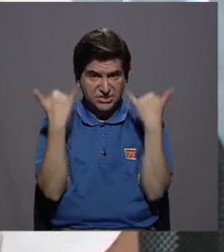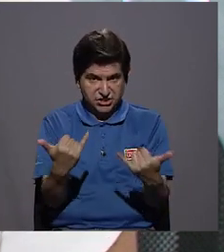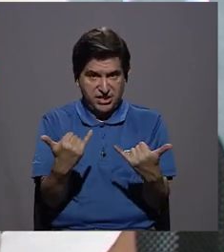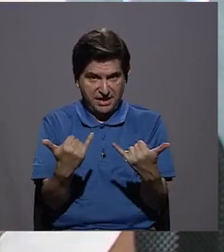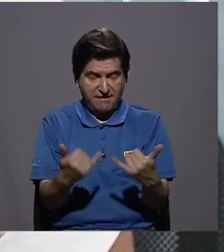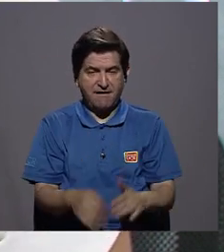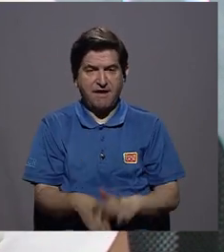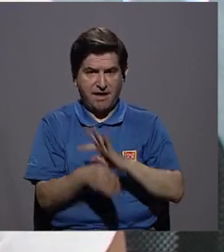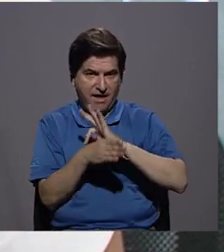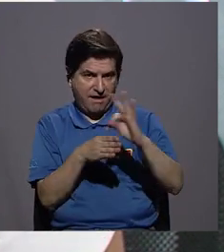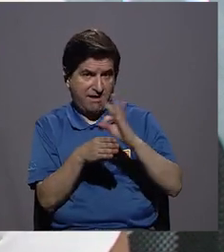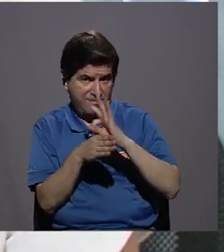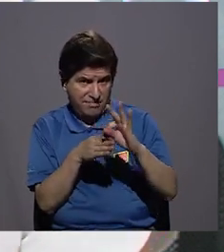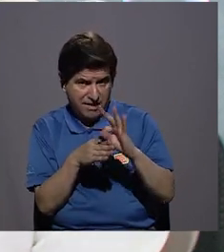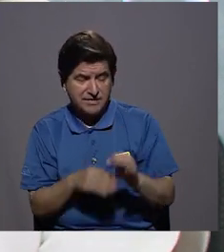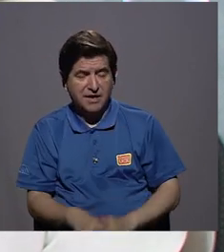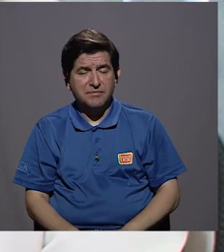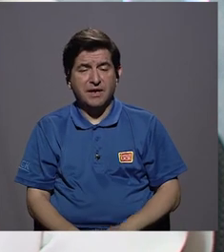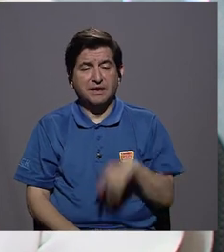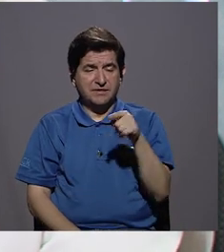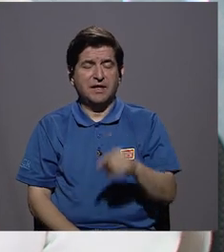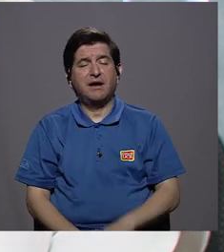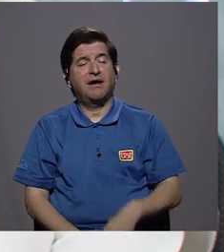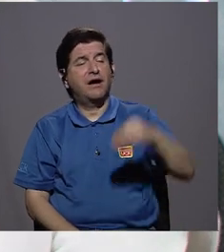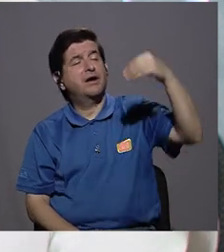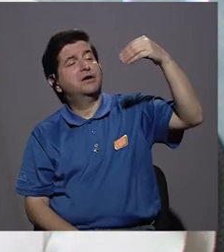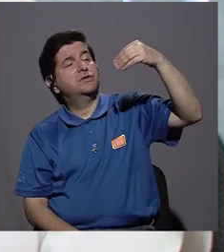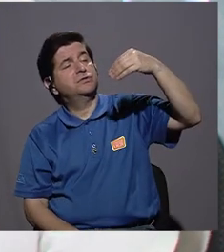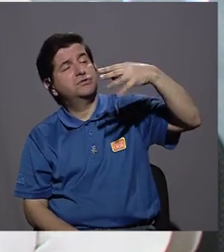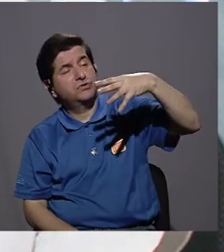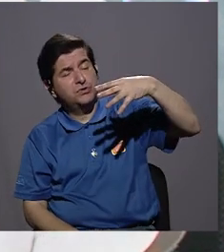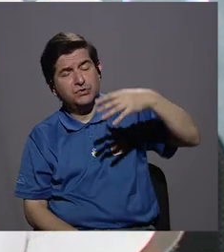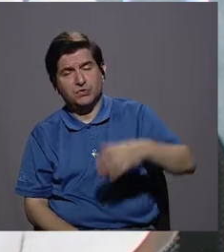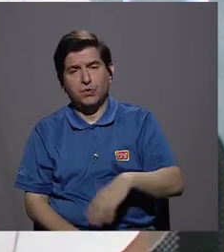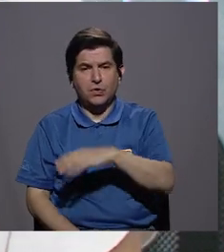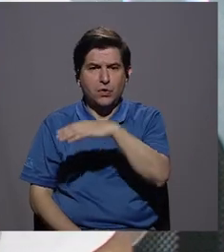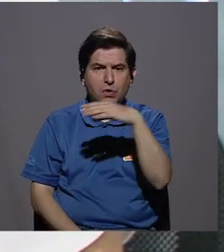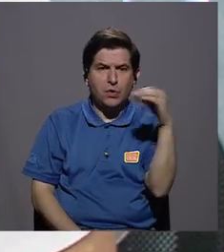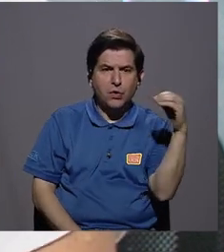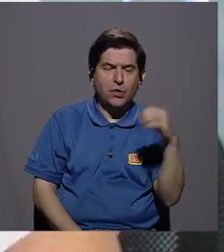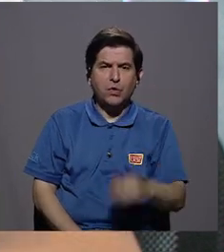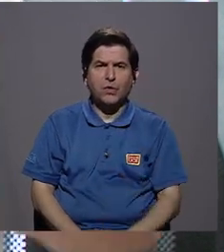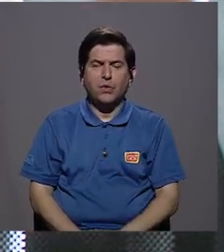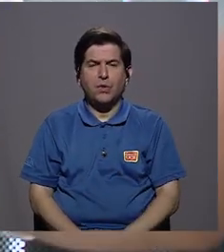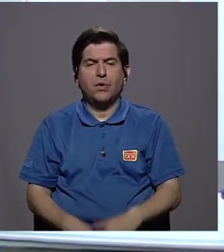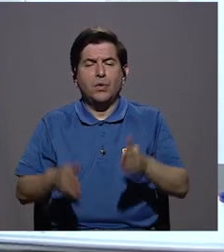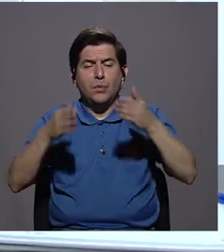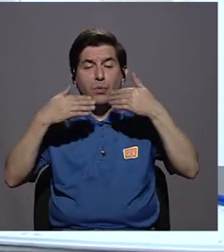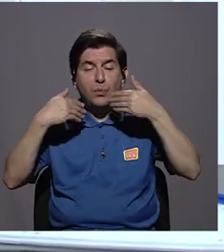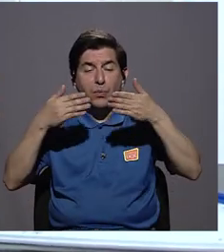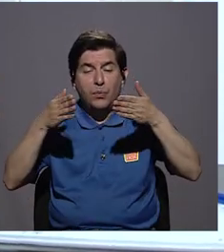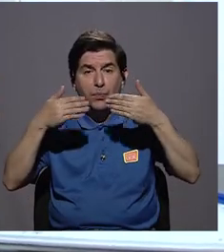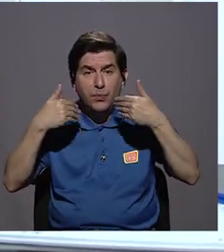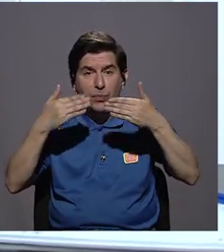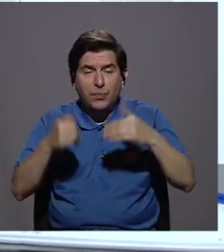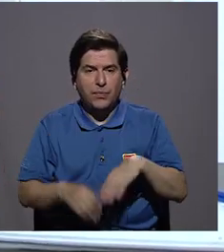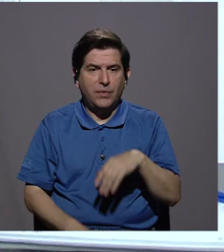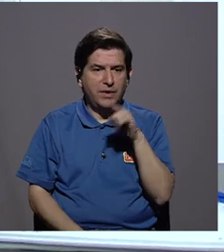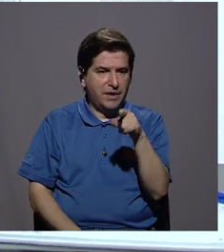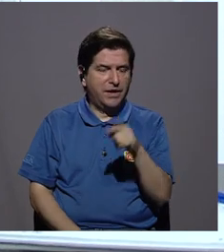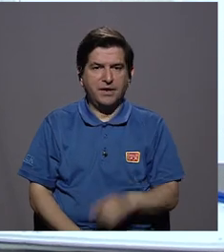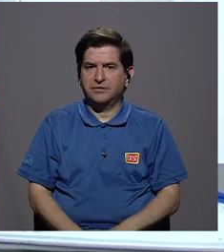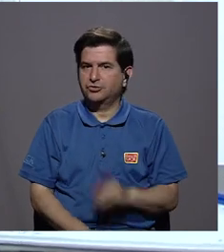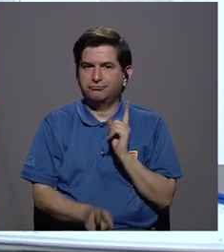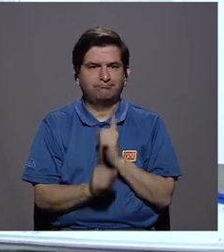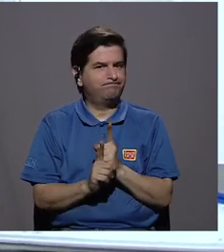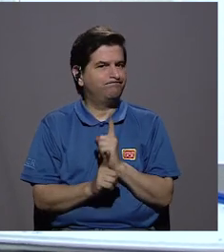tratamiento aquel en donde se asolea la úlcera o la herida o que se debe detener al viento la herida, eso no